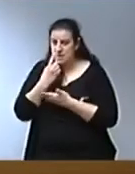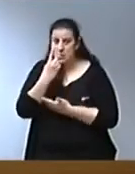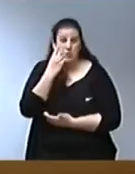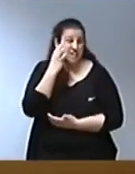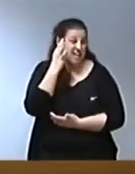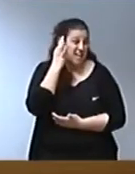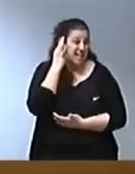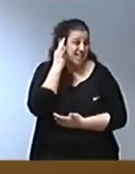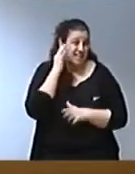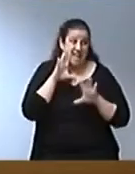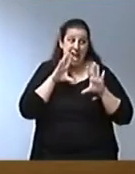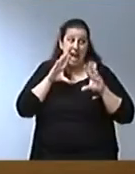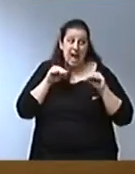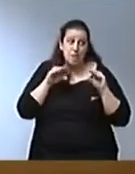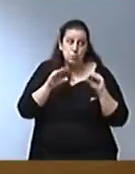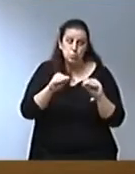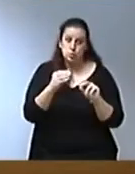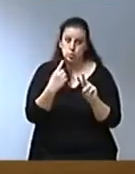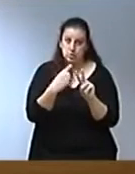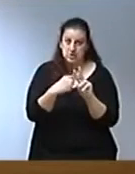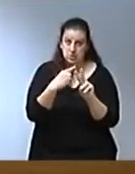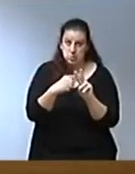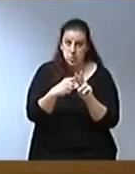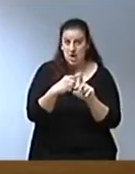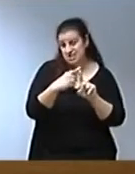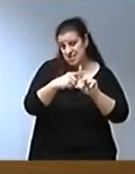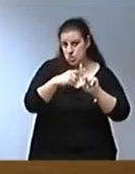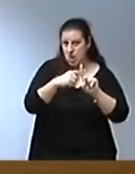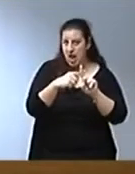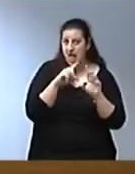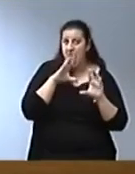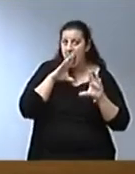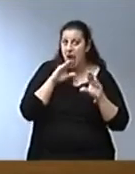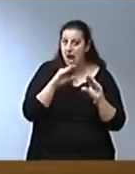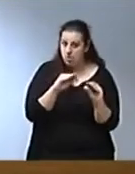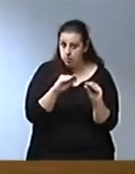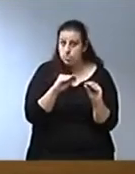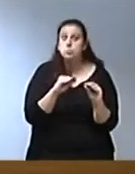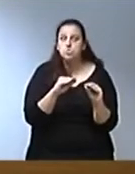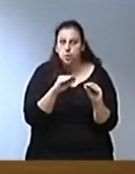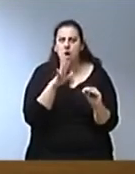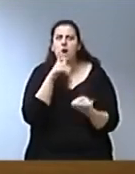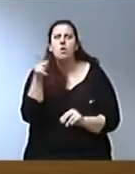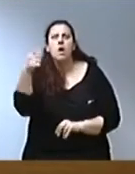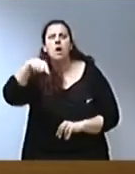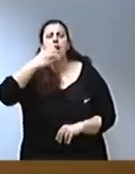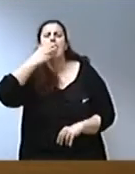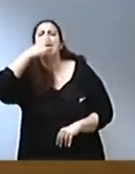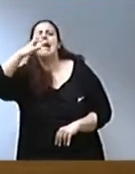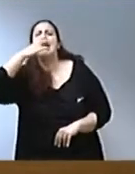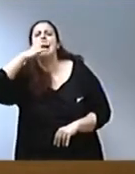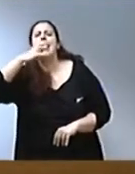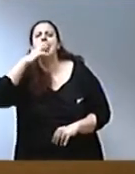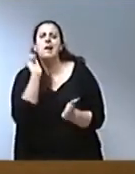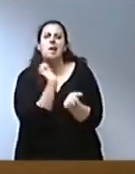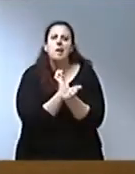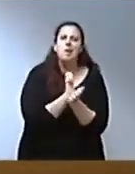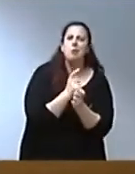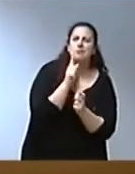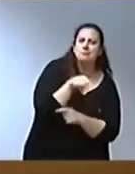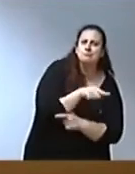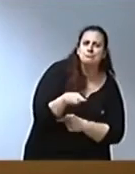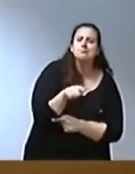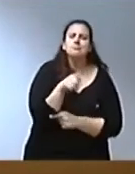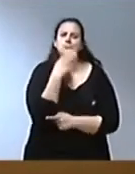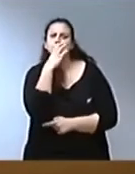niña por alguien del círculo cercano a ustedes. ¿Dónde están sus camisetas? ¿Dónde están sus gritos apoyando a esa niña?